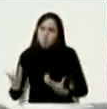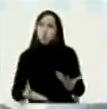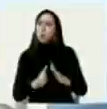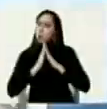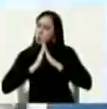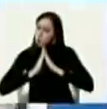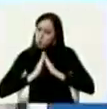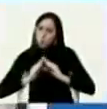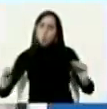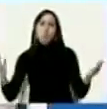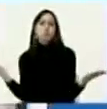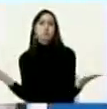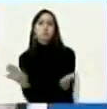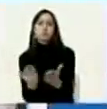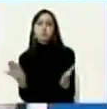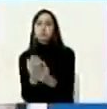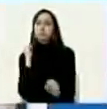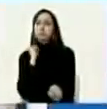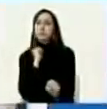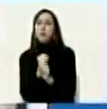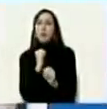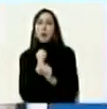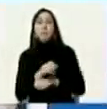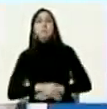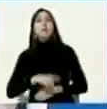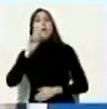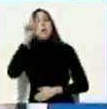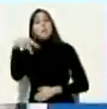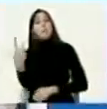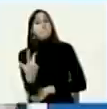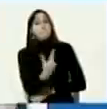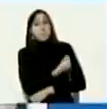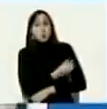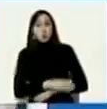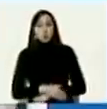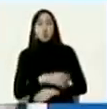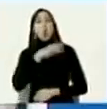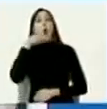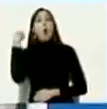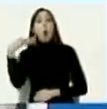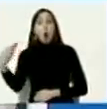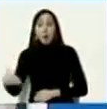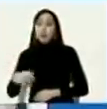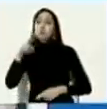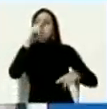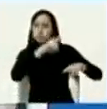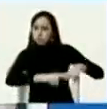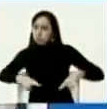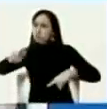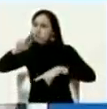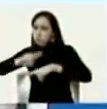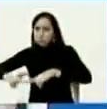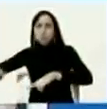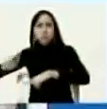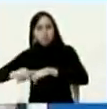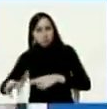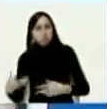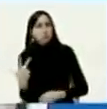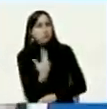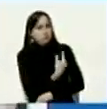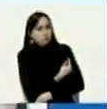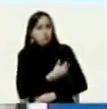de todo y después iremos a la vacunación de la juventud y de los niños y niñas ya hay vacunas